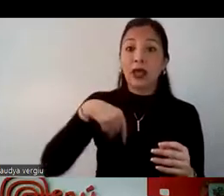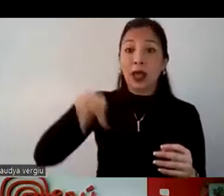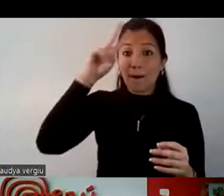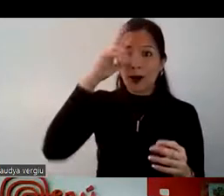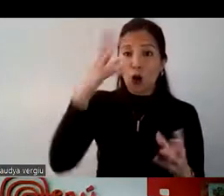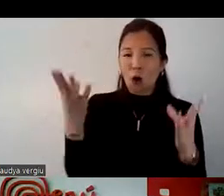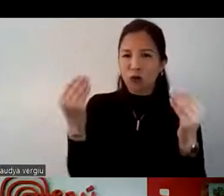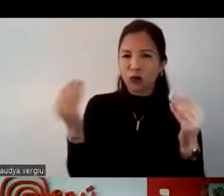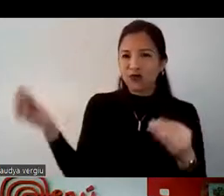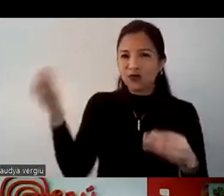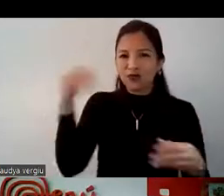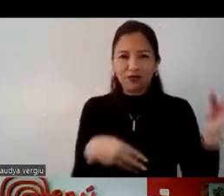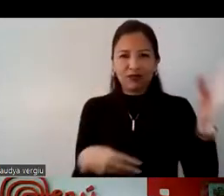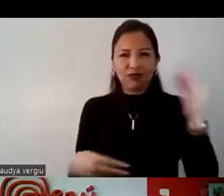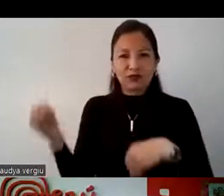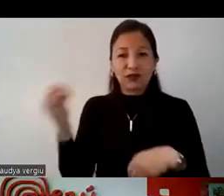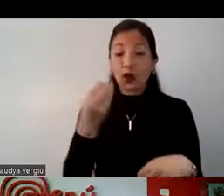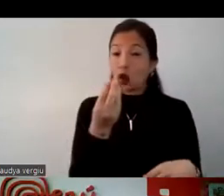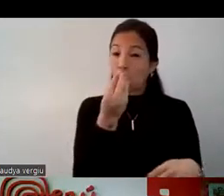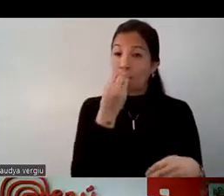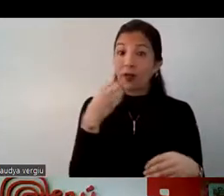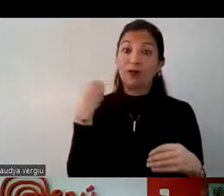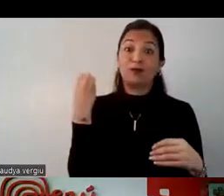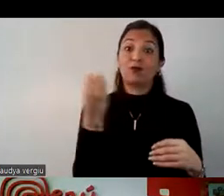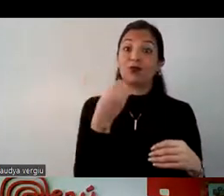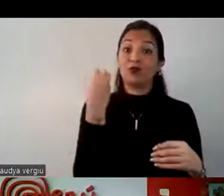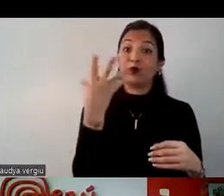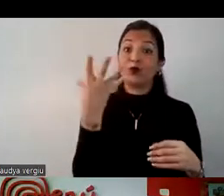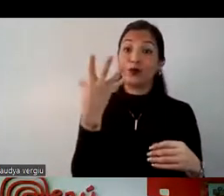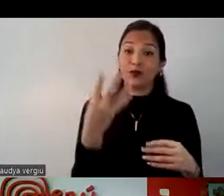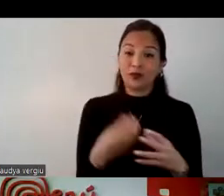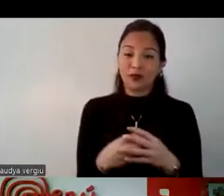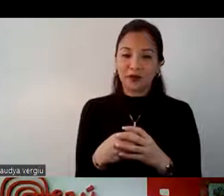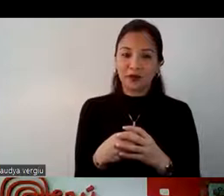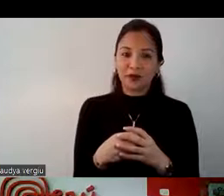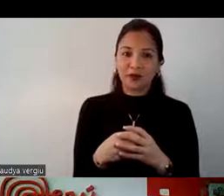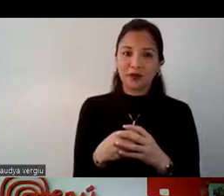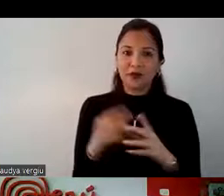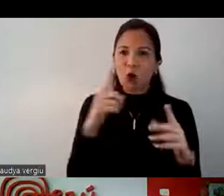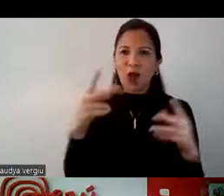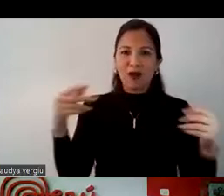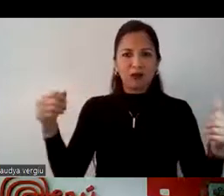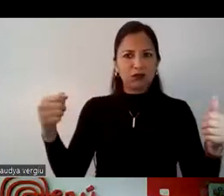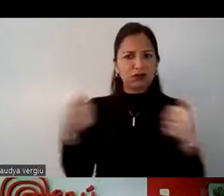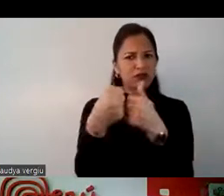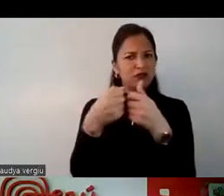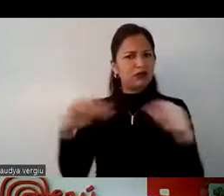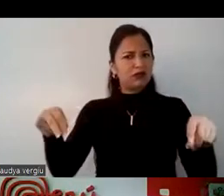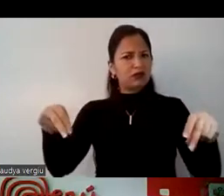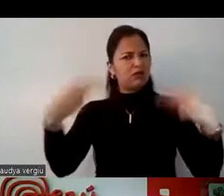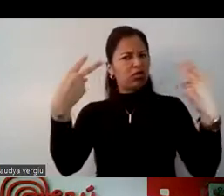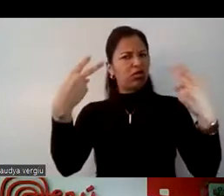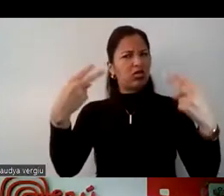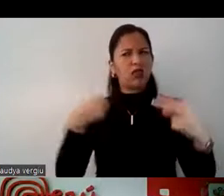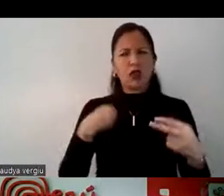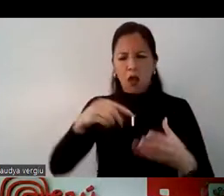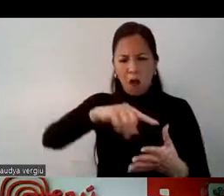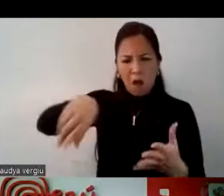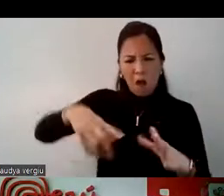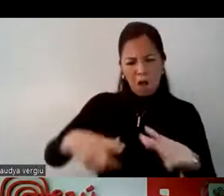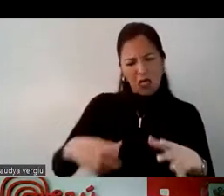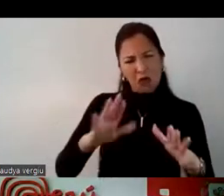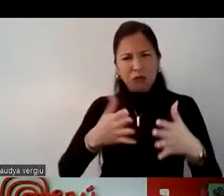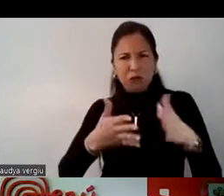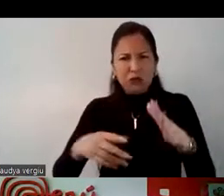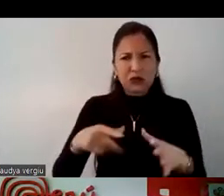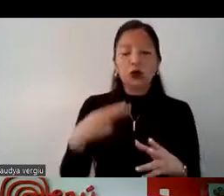son muy reconocidos, la comida les gusta mucho, no hay esa rivalidad en que algún plato sea muy parecido al de ellos,